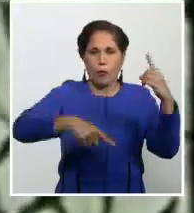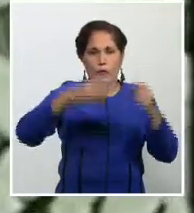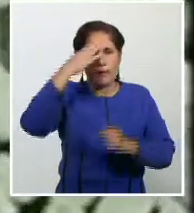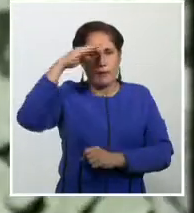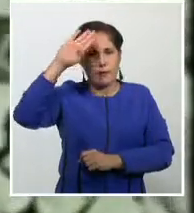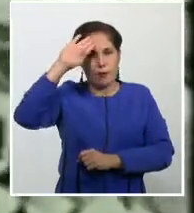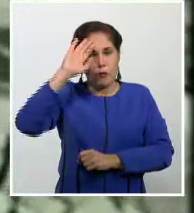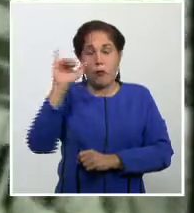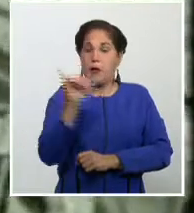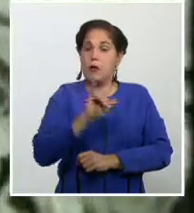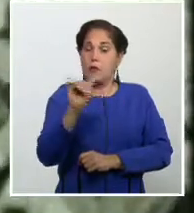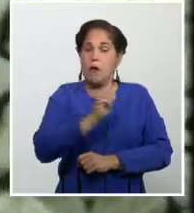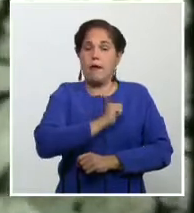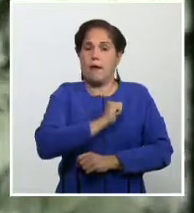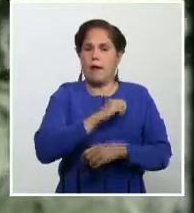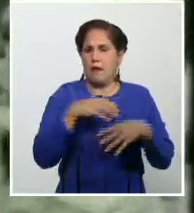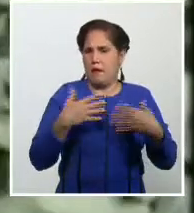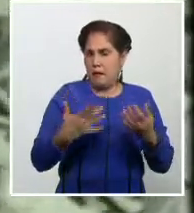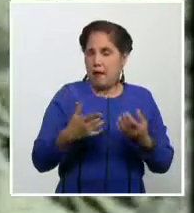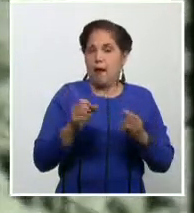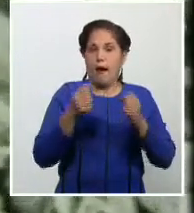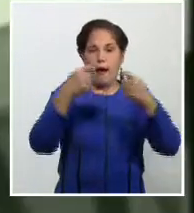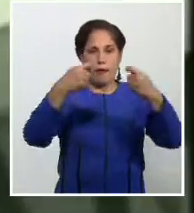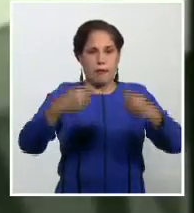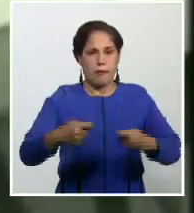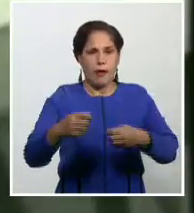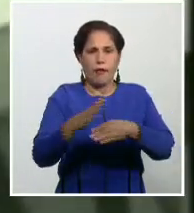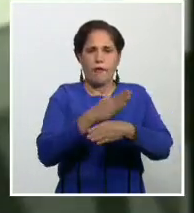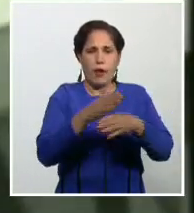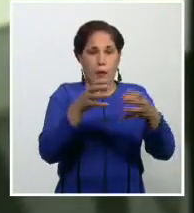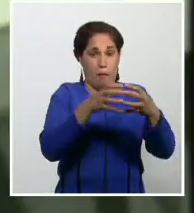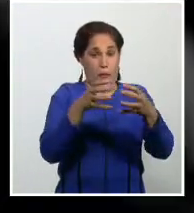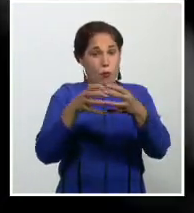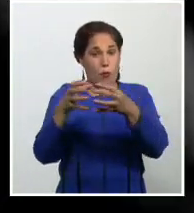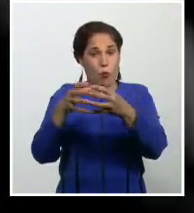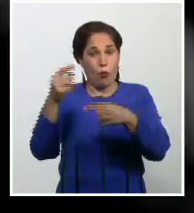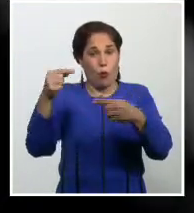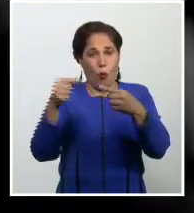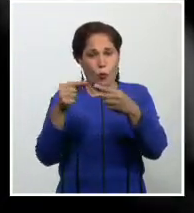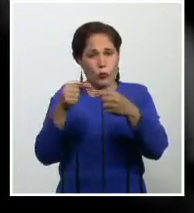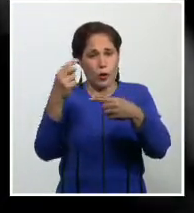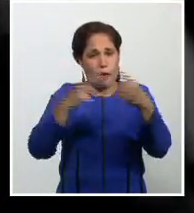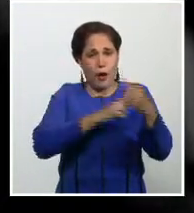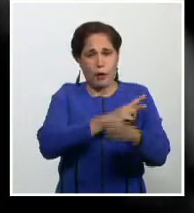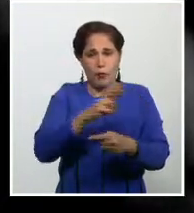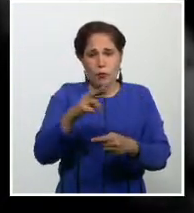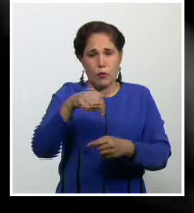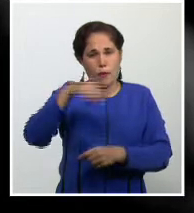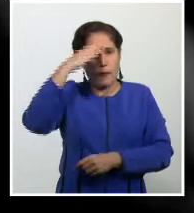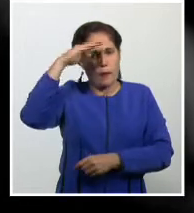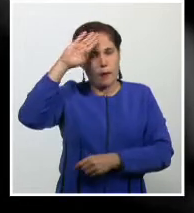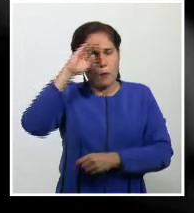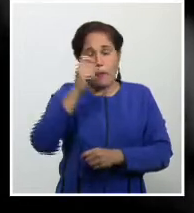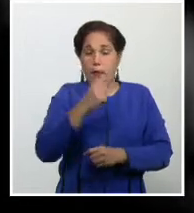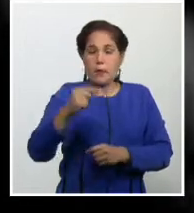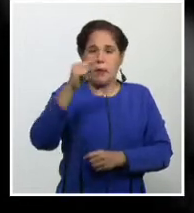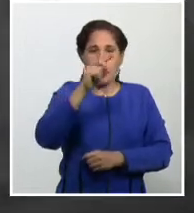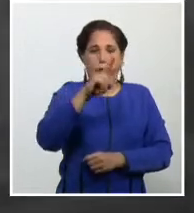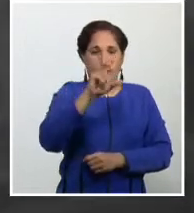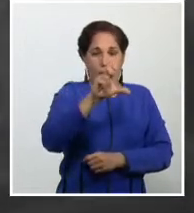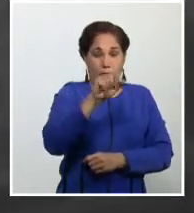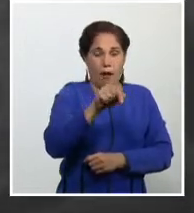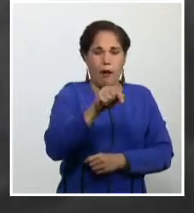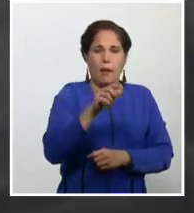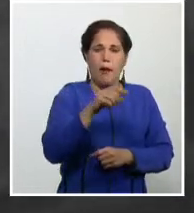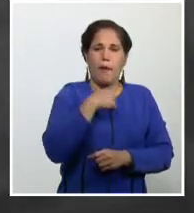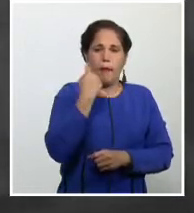También pretendía el establecimiento de bandas terroristas de alzados, fundamentalmente las villas que se dedicaran a